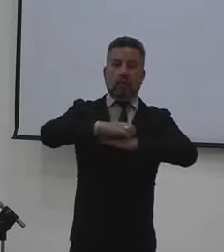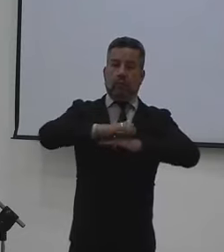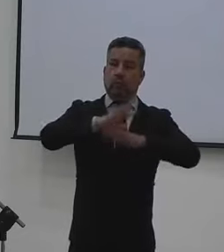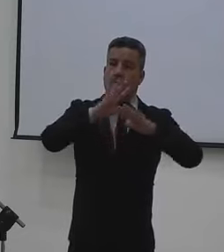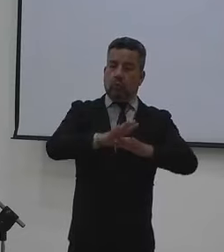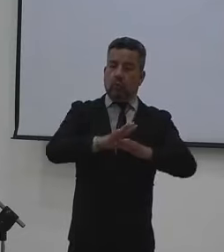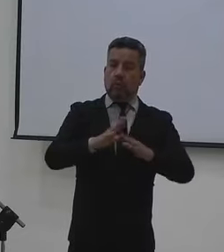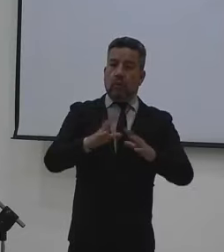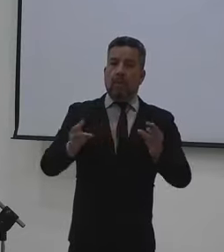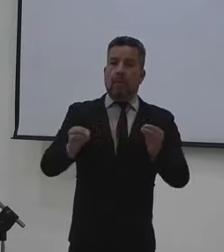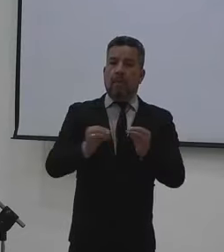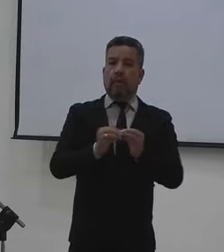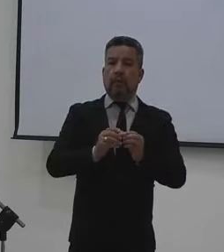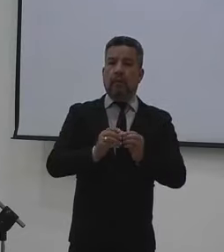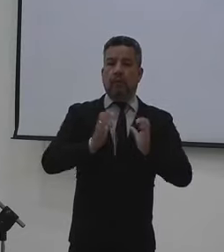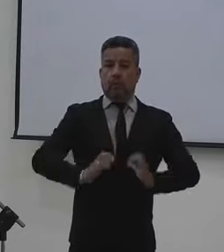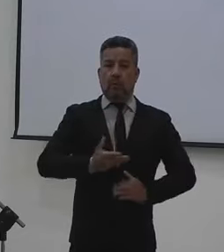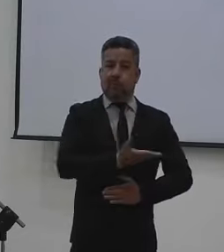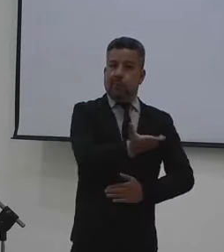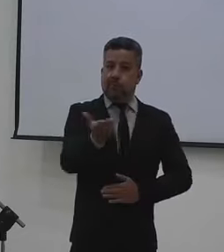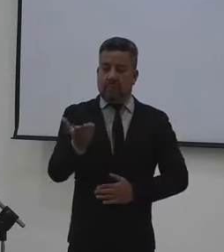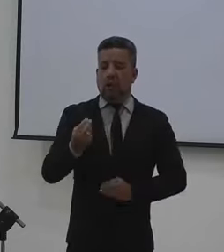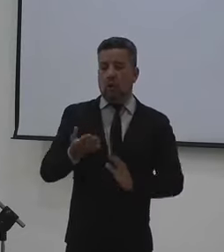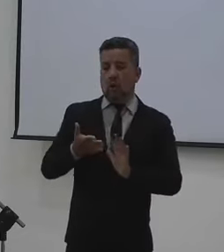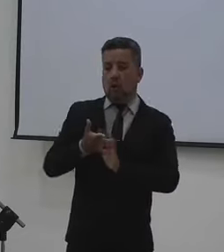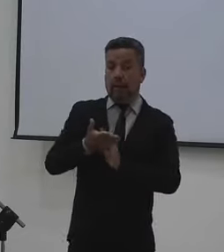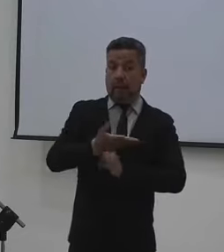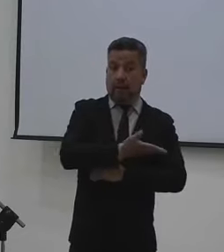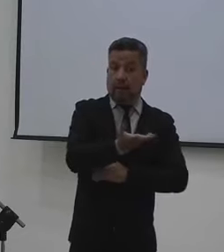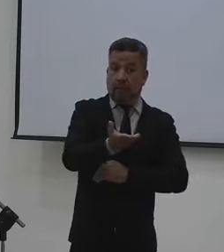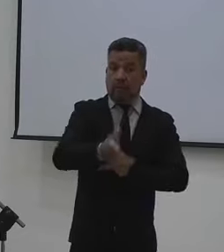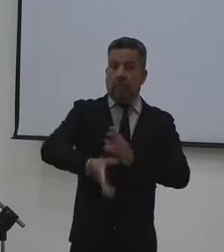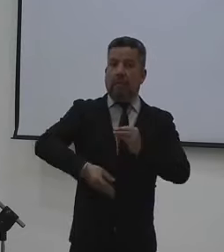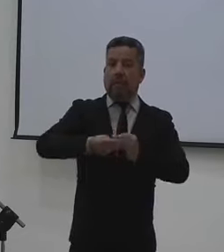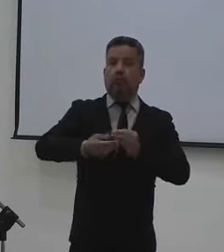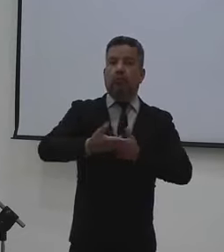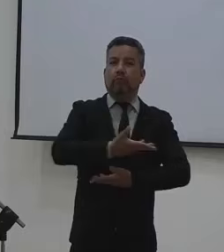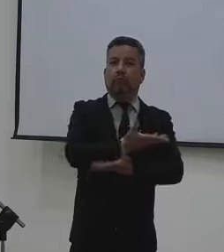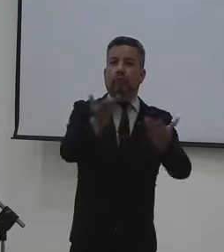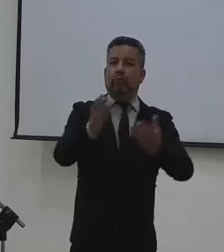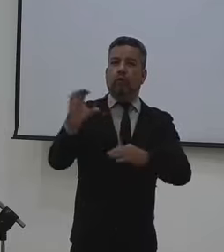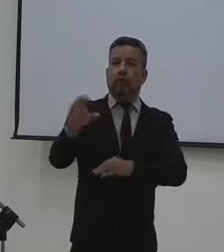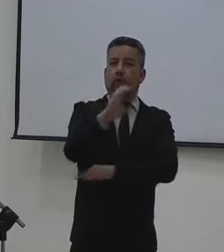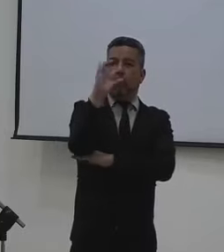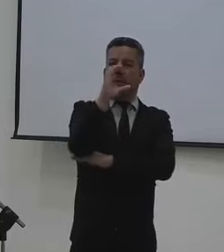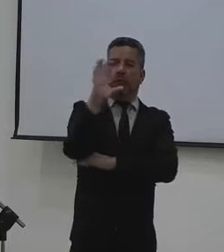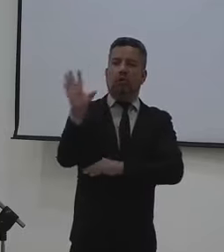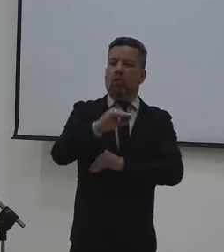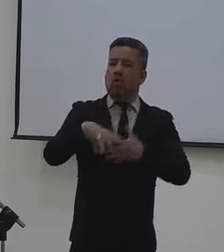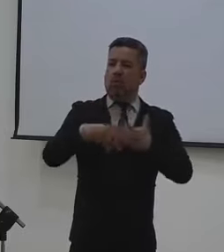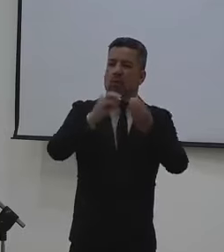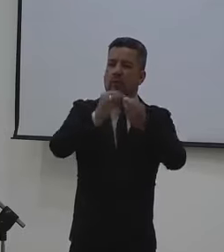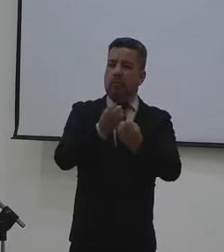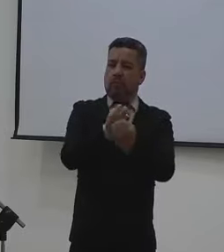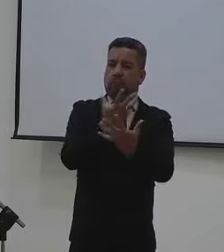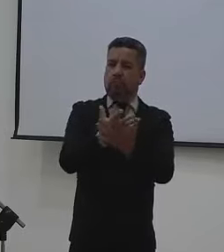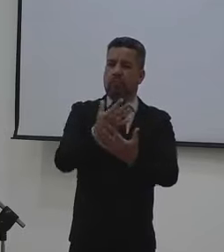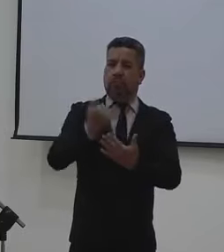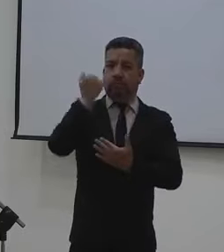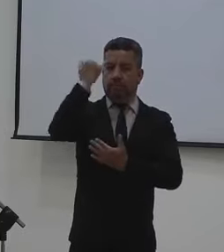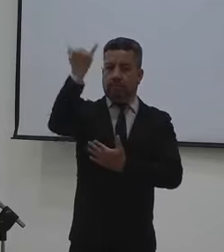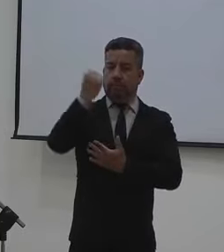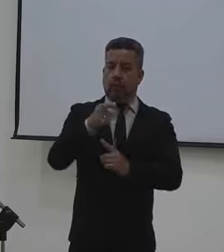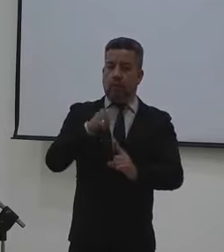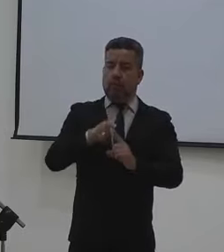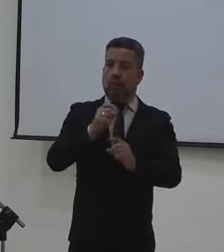Cafetero y Tolima, además de la ciudadanía, les contaremos no sólo a ellos sino a todos los colombianos cómo está estructurada esta